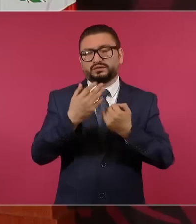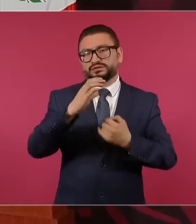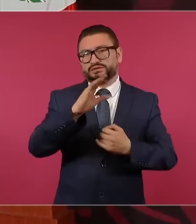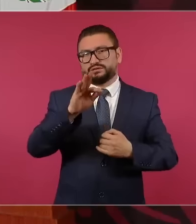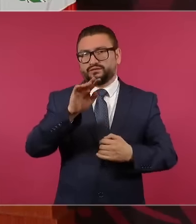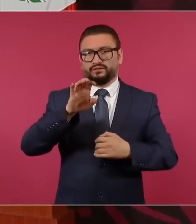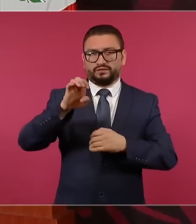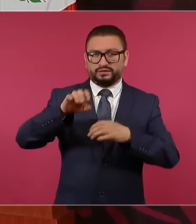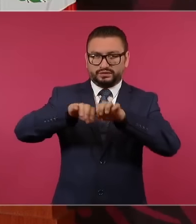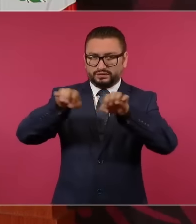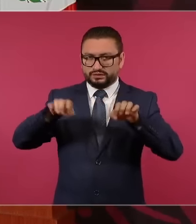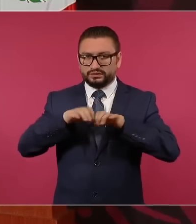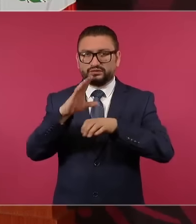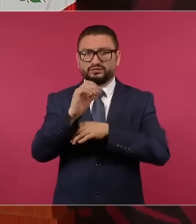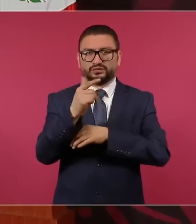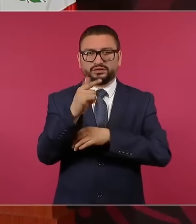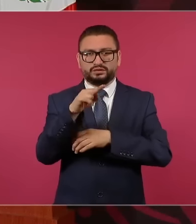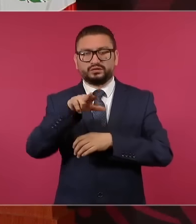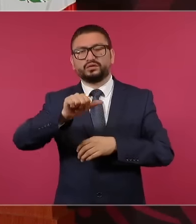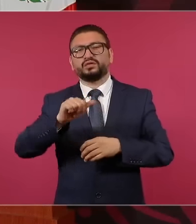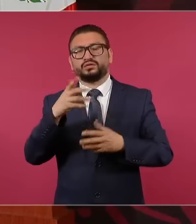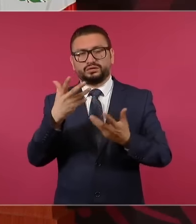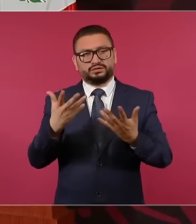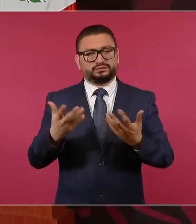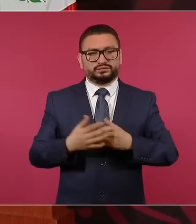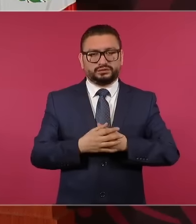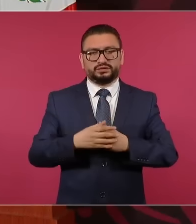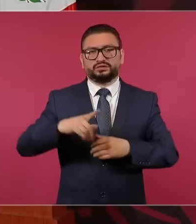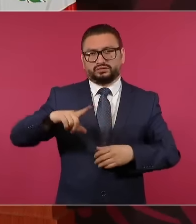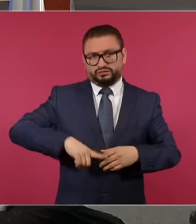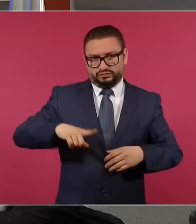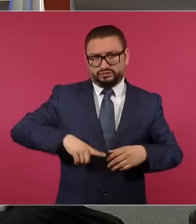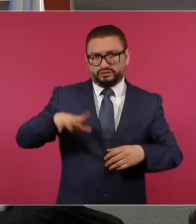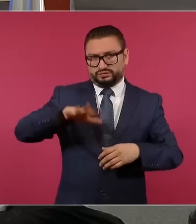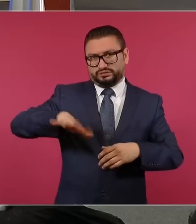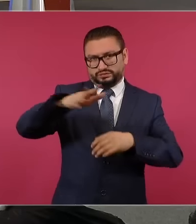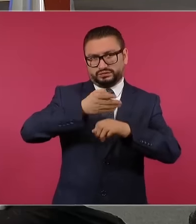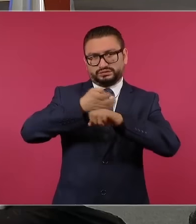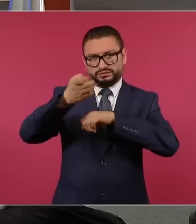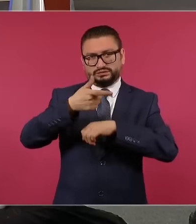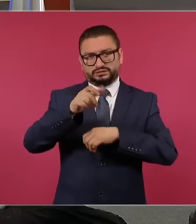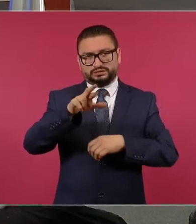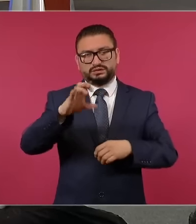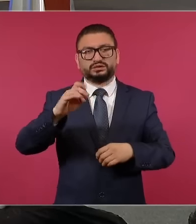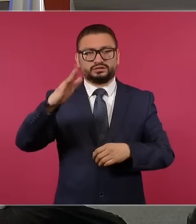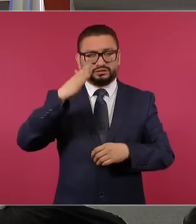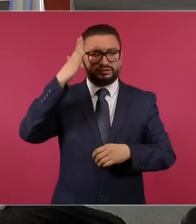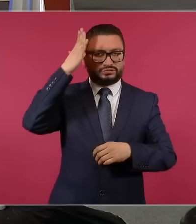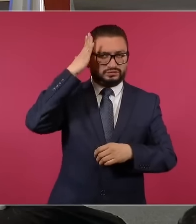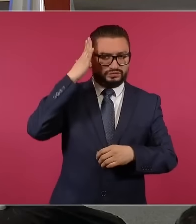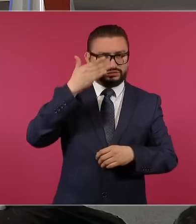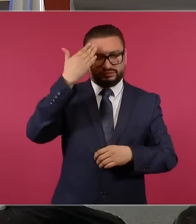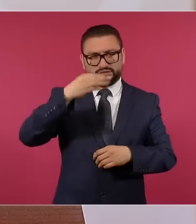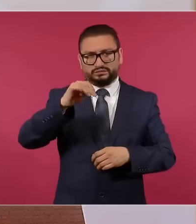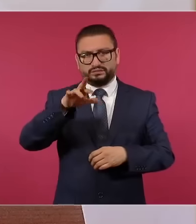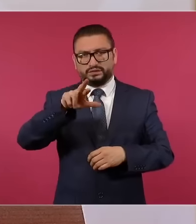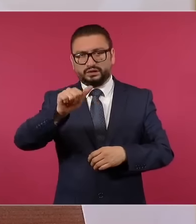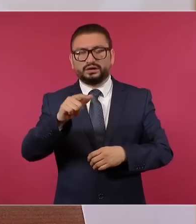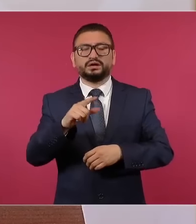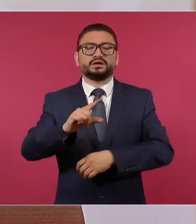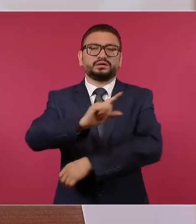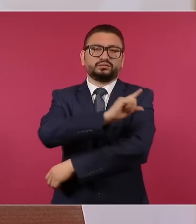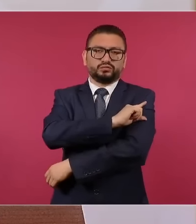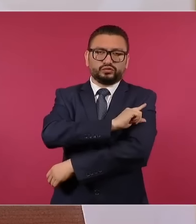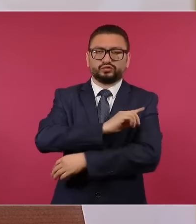de Electricidad, Conagua, el gobierno del estado que encabeza Mara, Protección Civil,